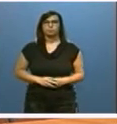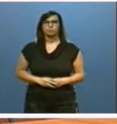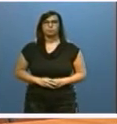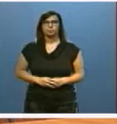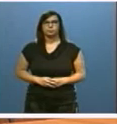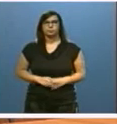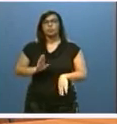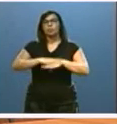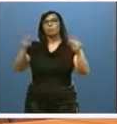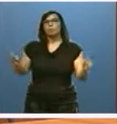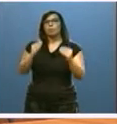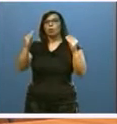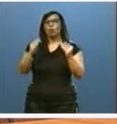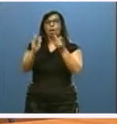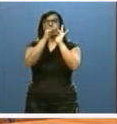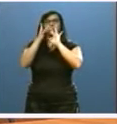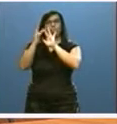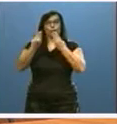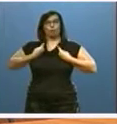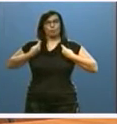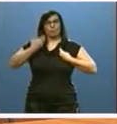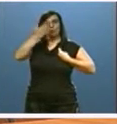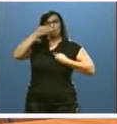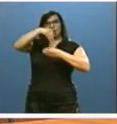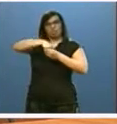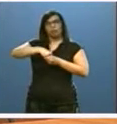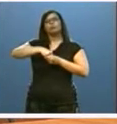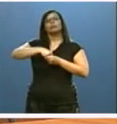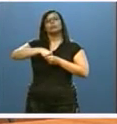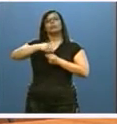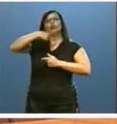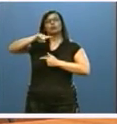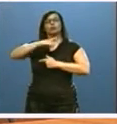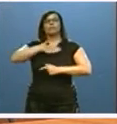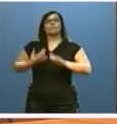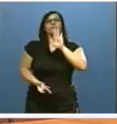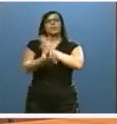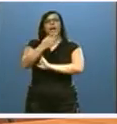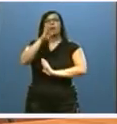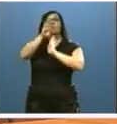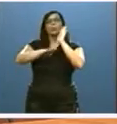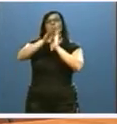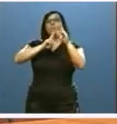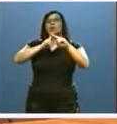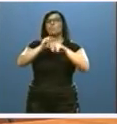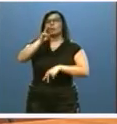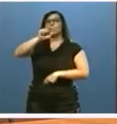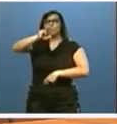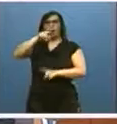Para la mejora de la convivencia escolar en el marco de la planificación aprobada, vamos a implantar el programa PAR contra el acoso y la intimidación.